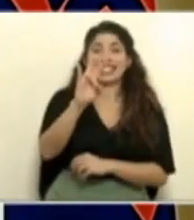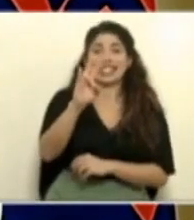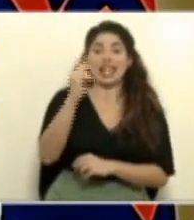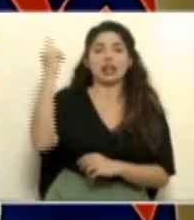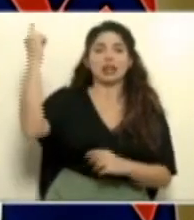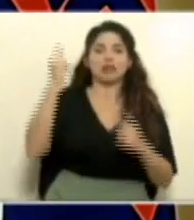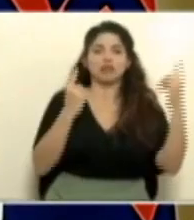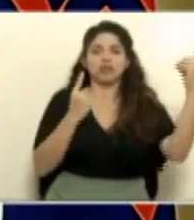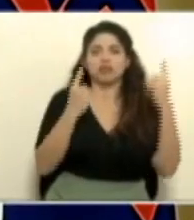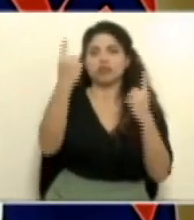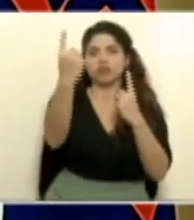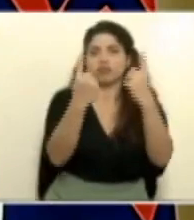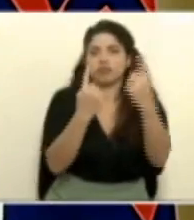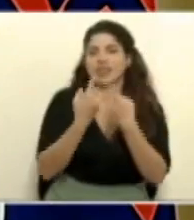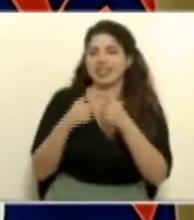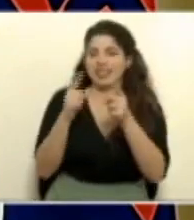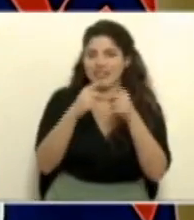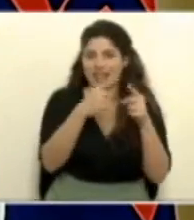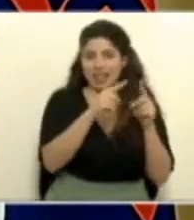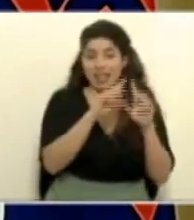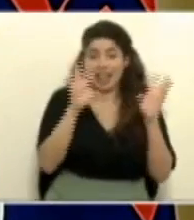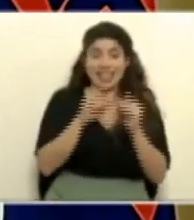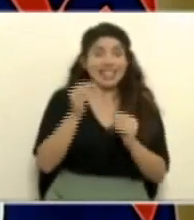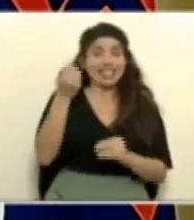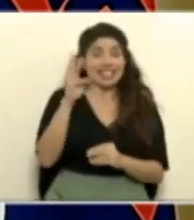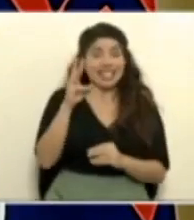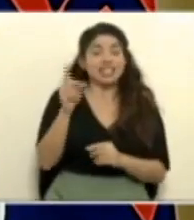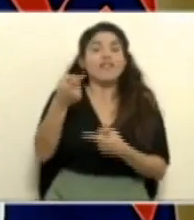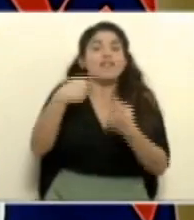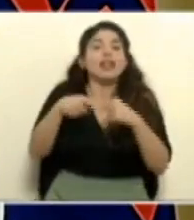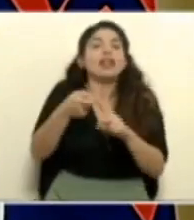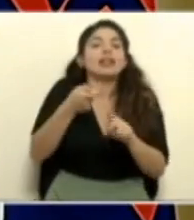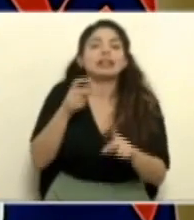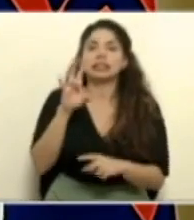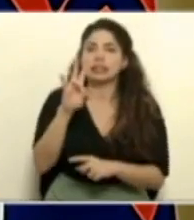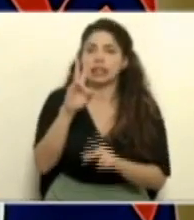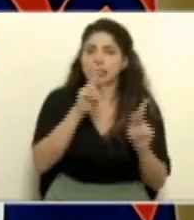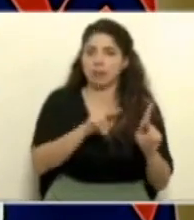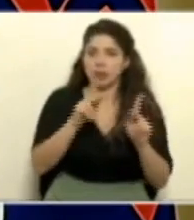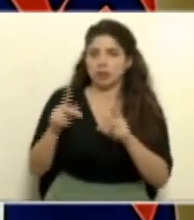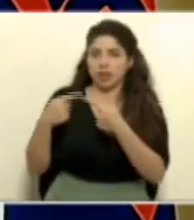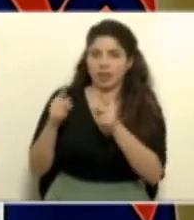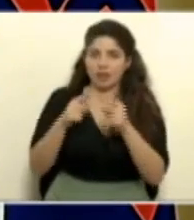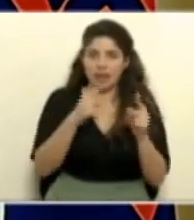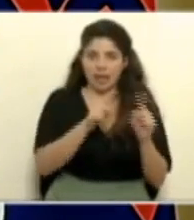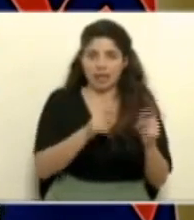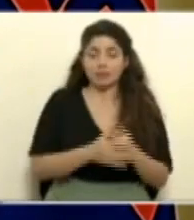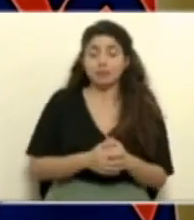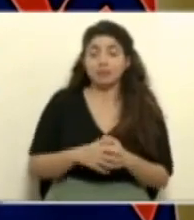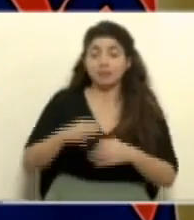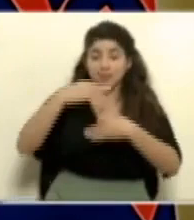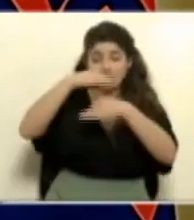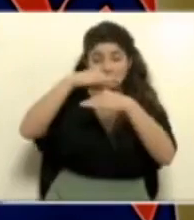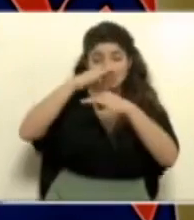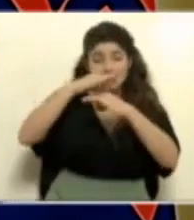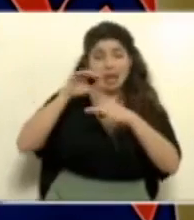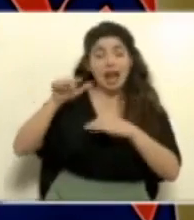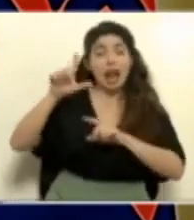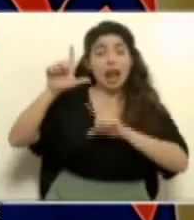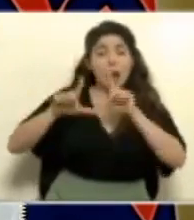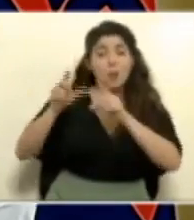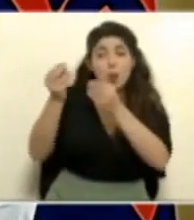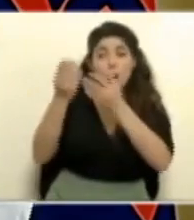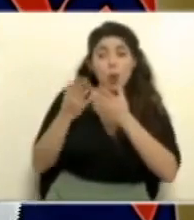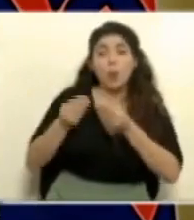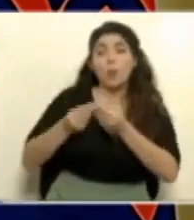diferentes en esos 16 casos. INCIENSE implementó un tamizaje molecular de todas las muestras que nos envían los laboratorios, tanto